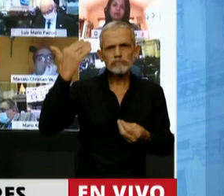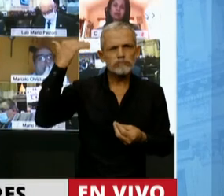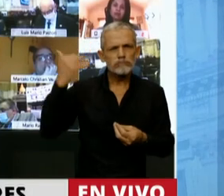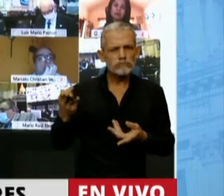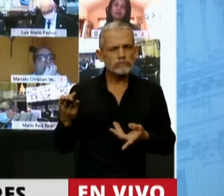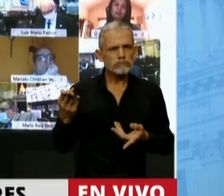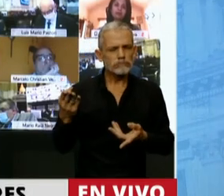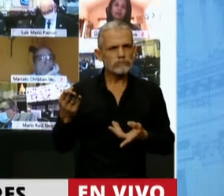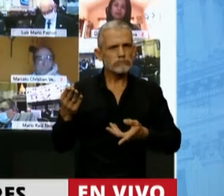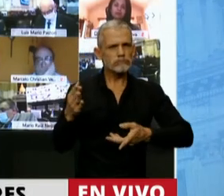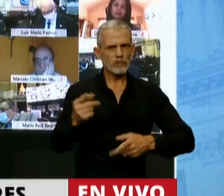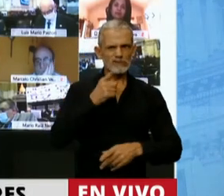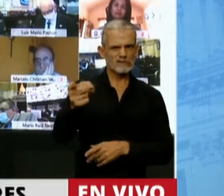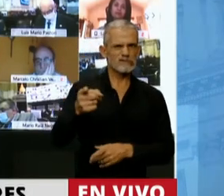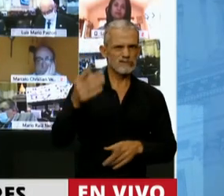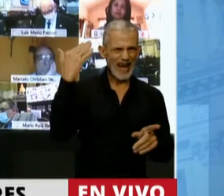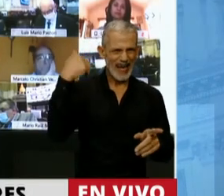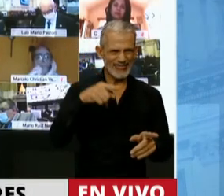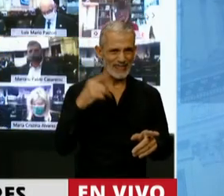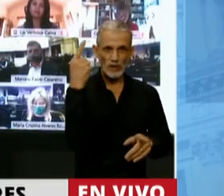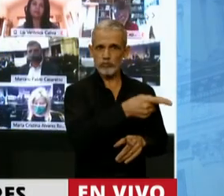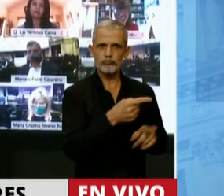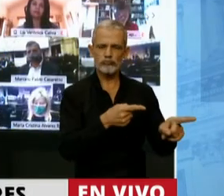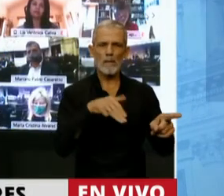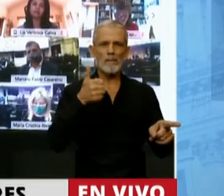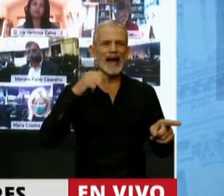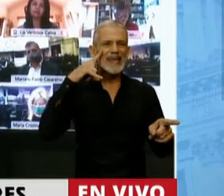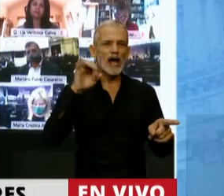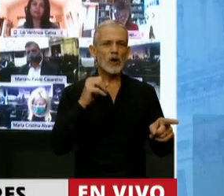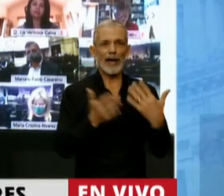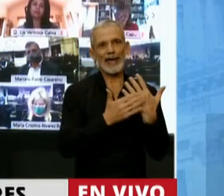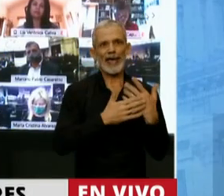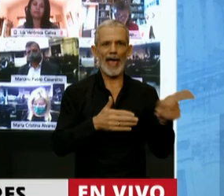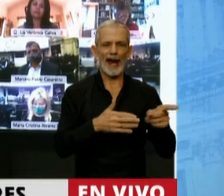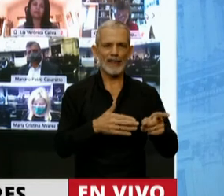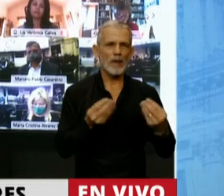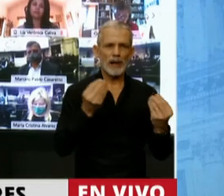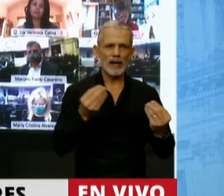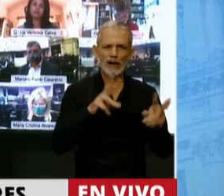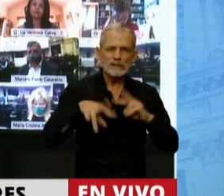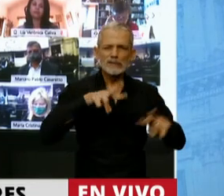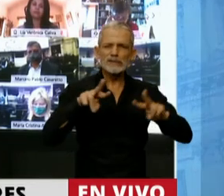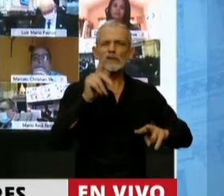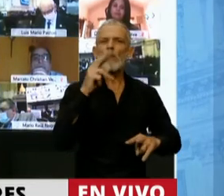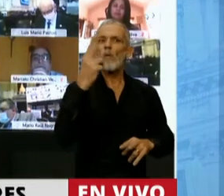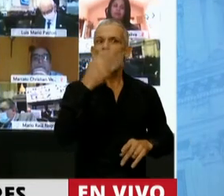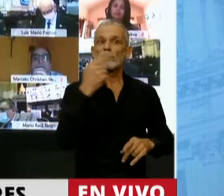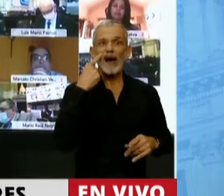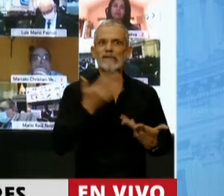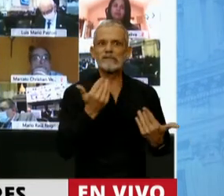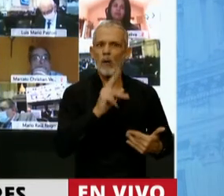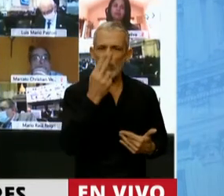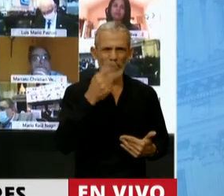momento se acusó, se acusó a la izquierda de buscar un muerto, también escuchamos